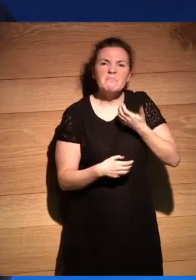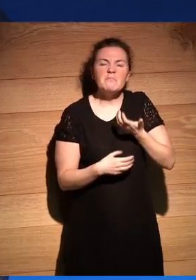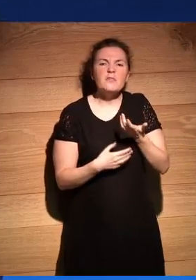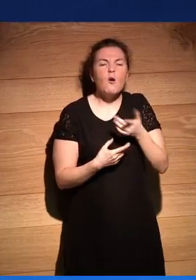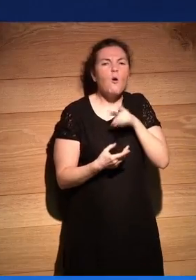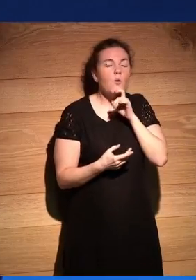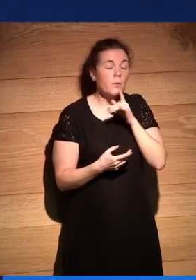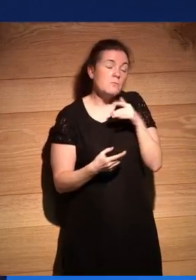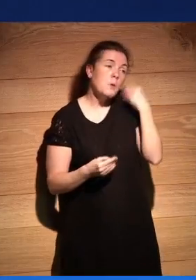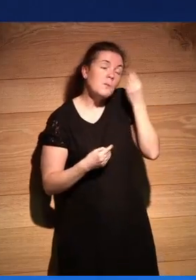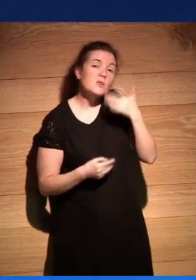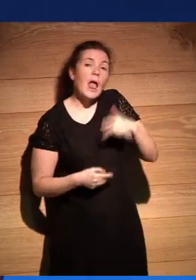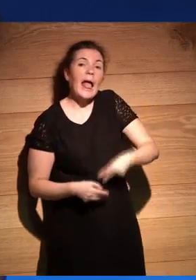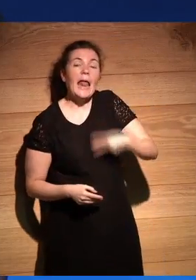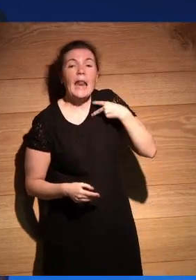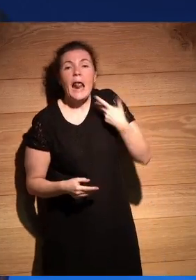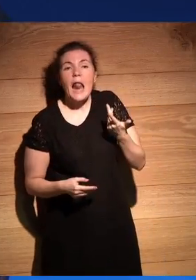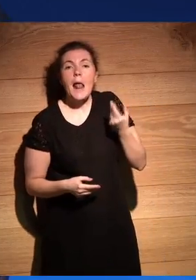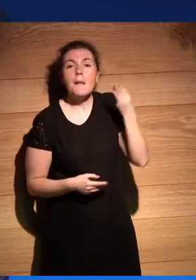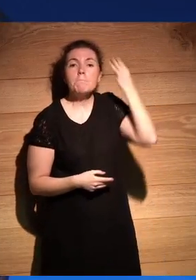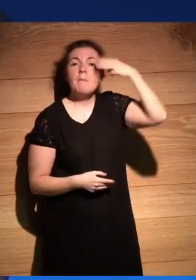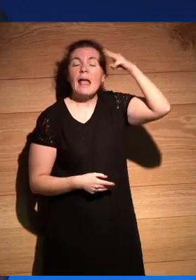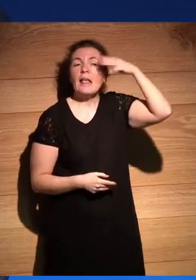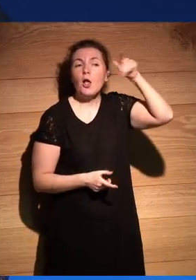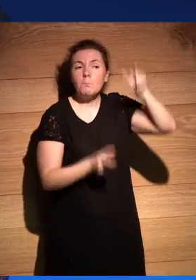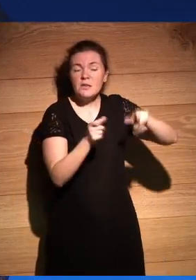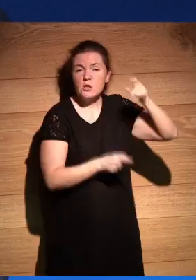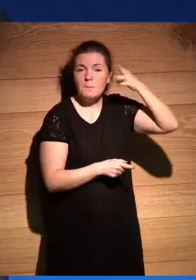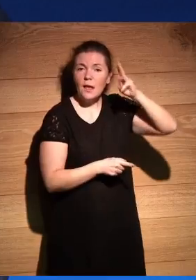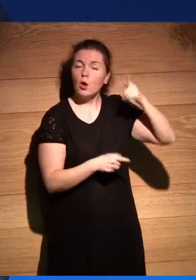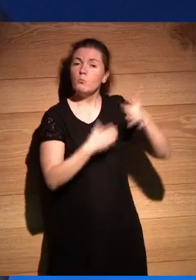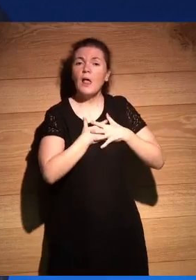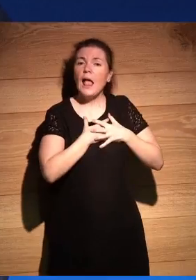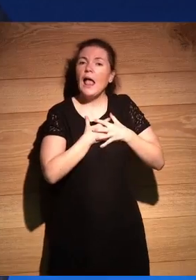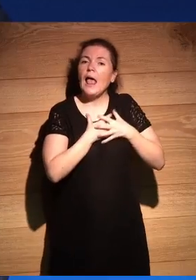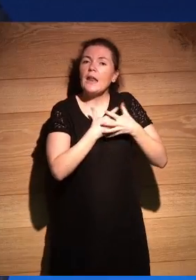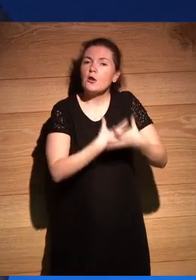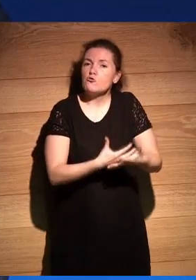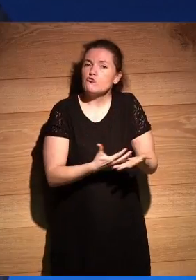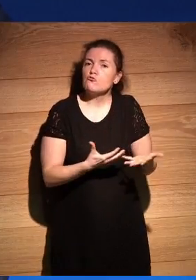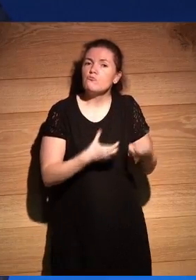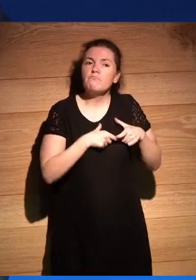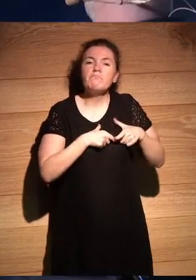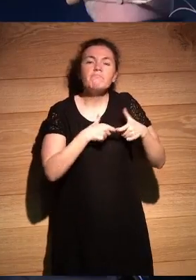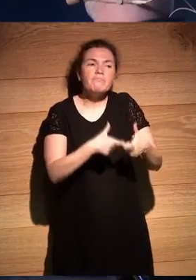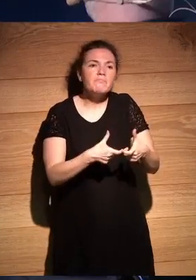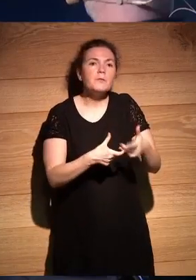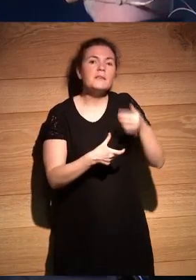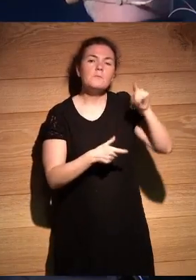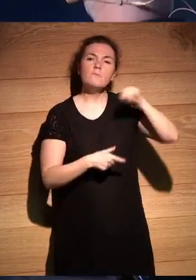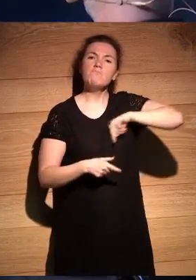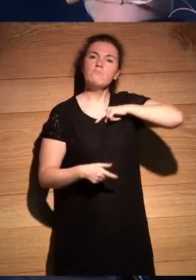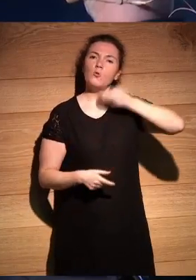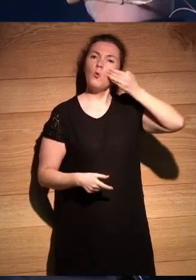es que yo creo que en general como los mexicanos son como muy o sea extremadamente generosos con eso y al contrario o sea se convierte más en un